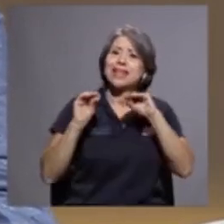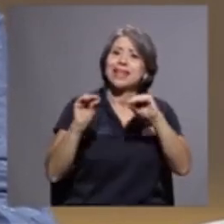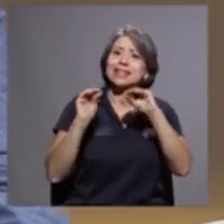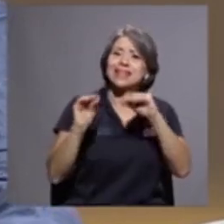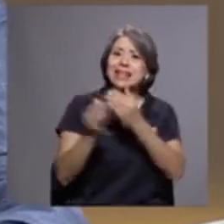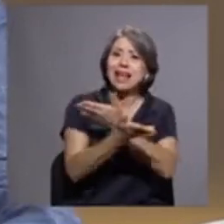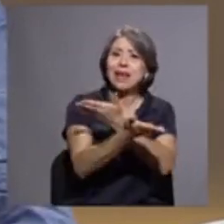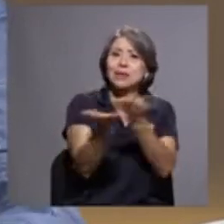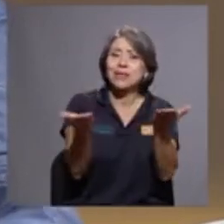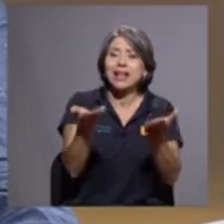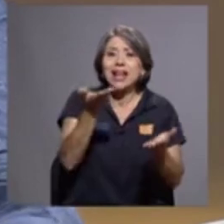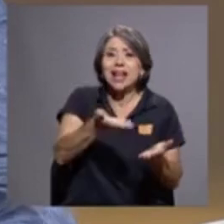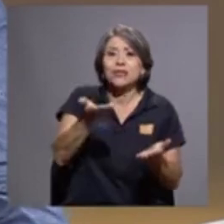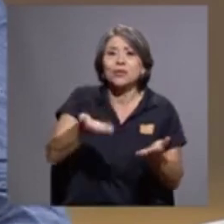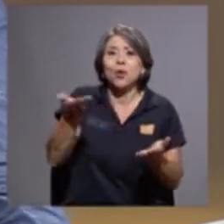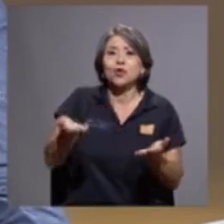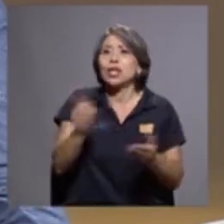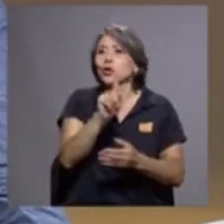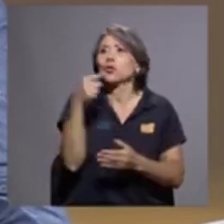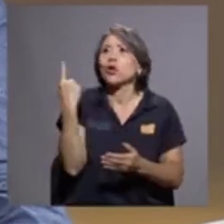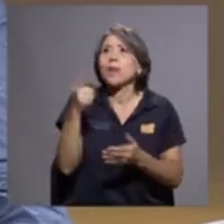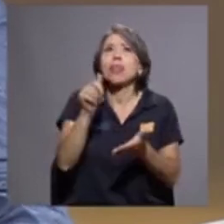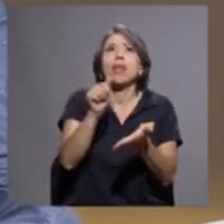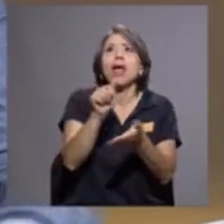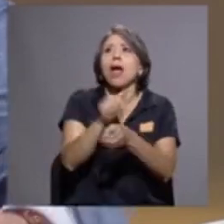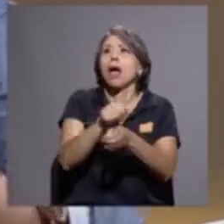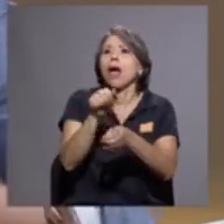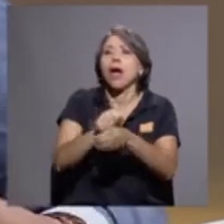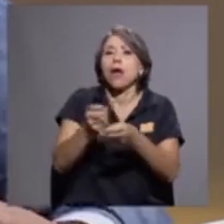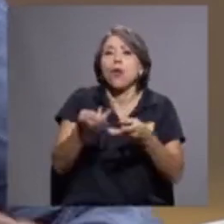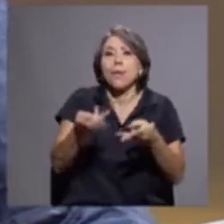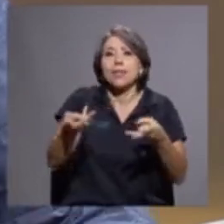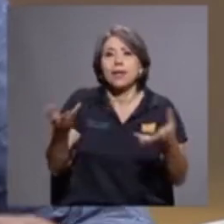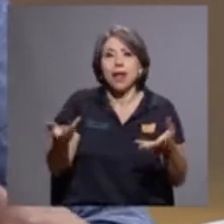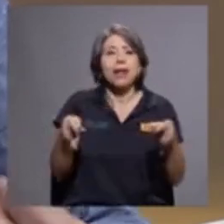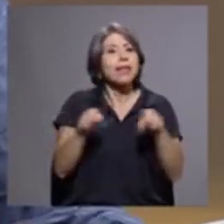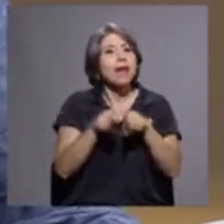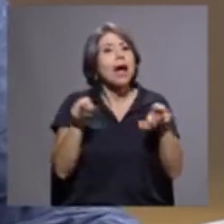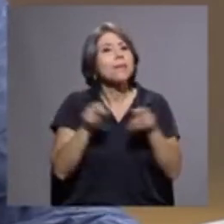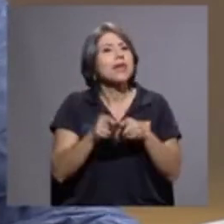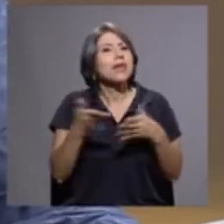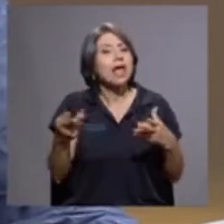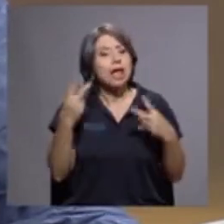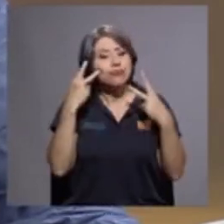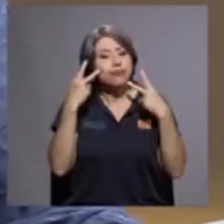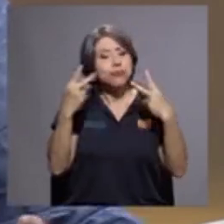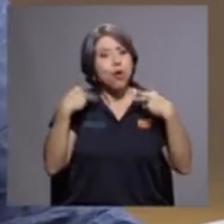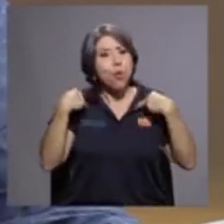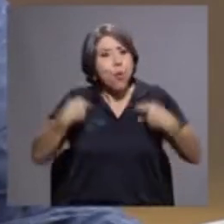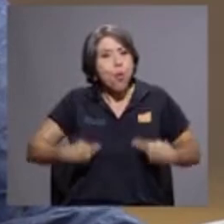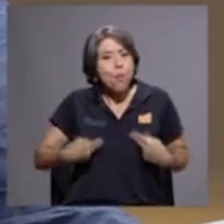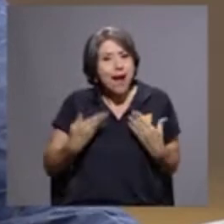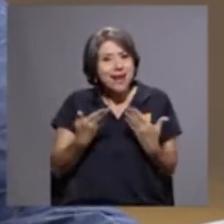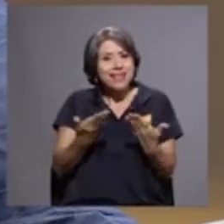que las cosas van más allá de lo material. O sea, está la parte de la humanización. ¿Qué estamos haciendo